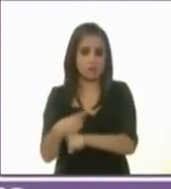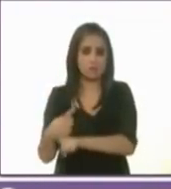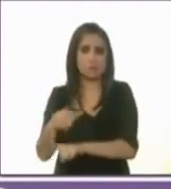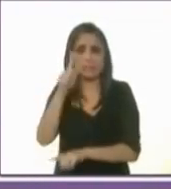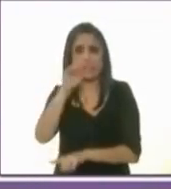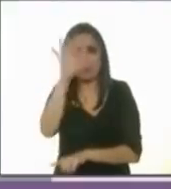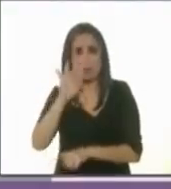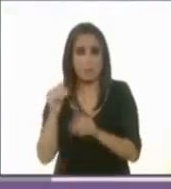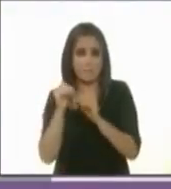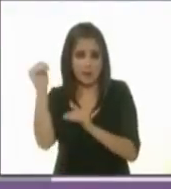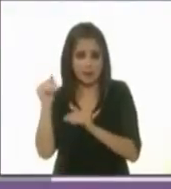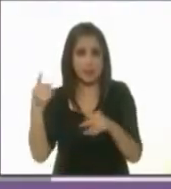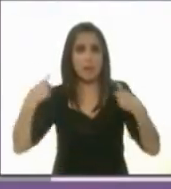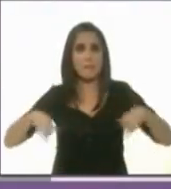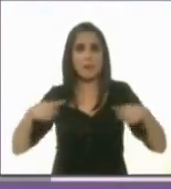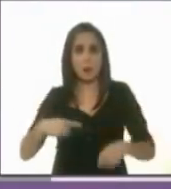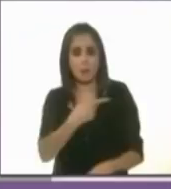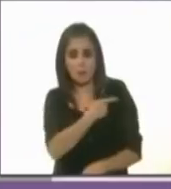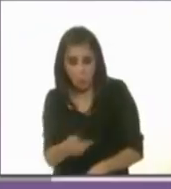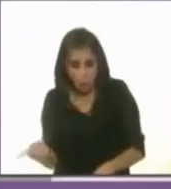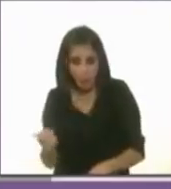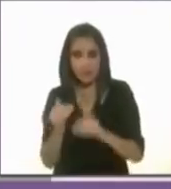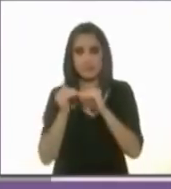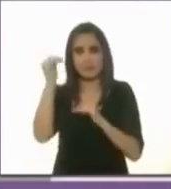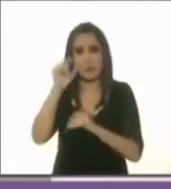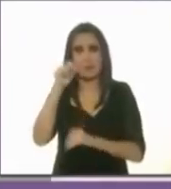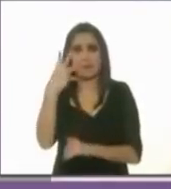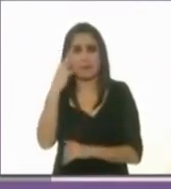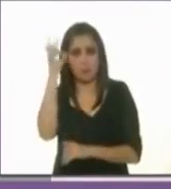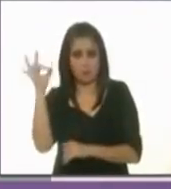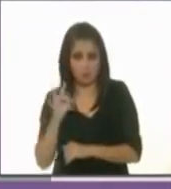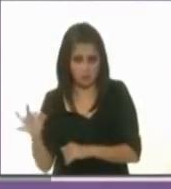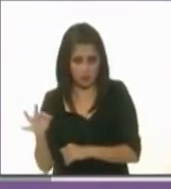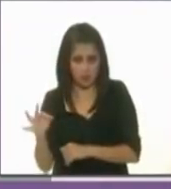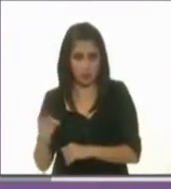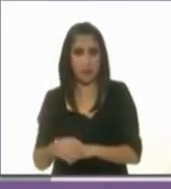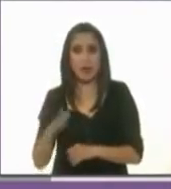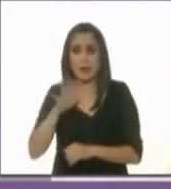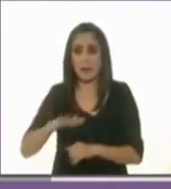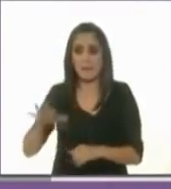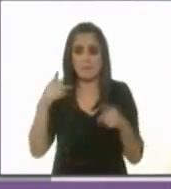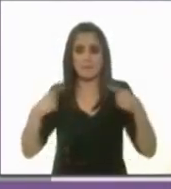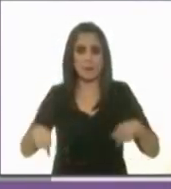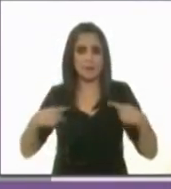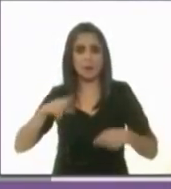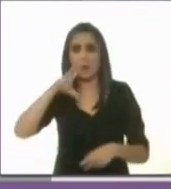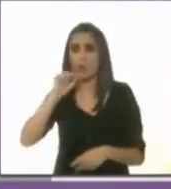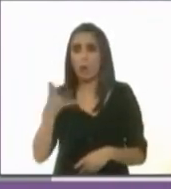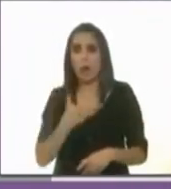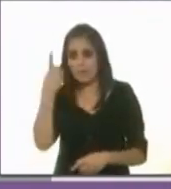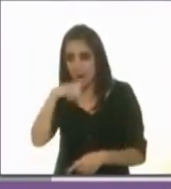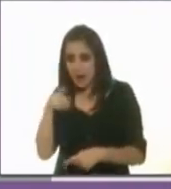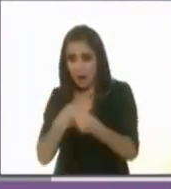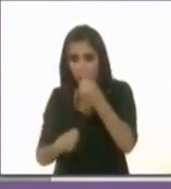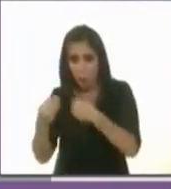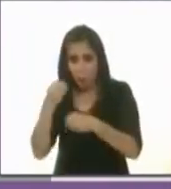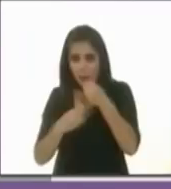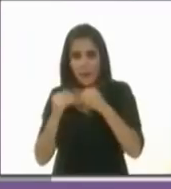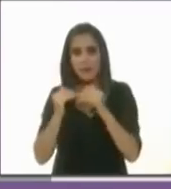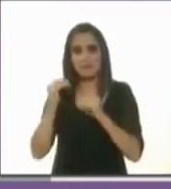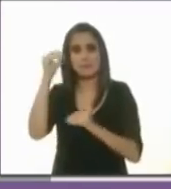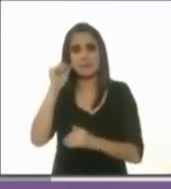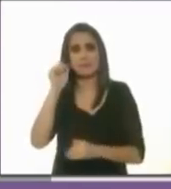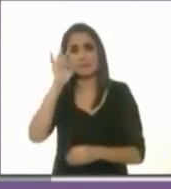las personas en pobreza incrementaron 24%, la población que no tiene para canasta básica aumentó 60